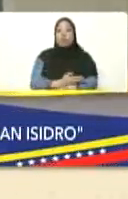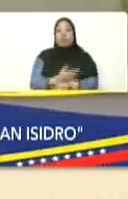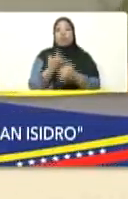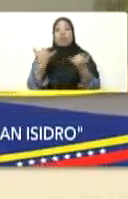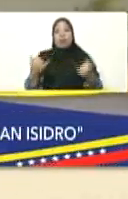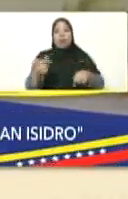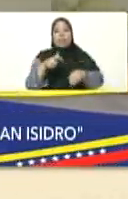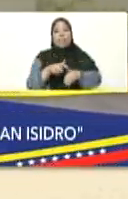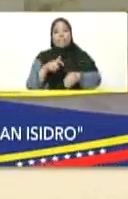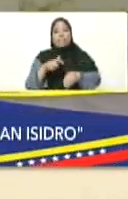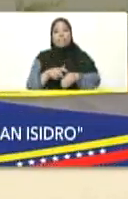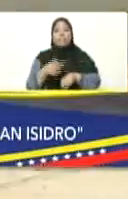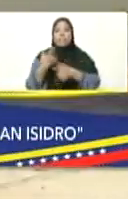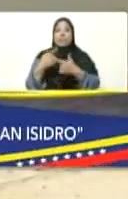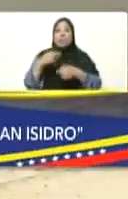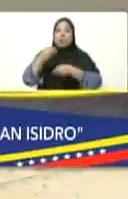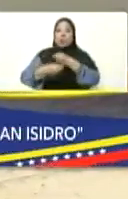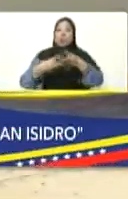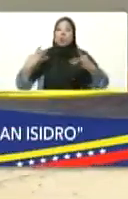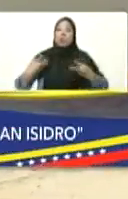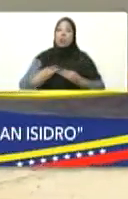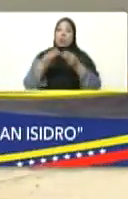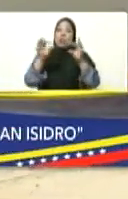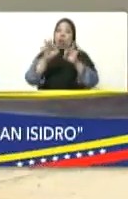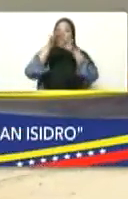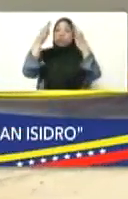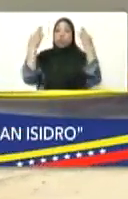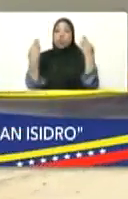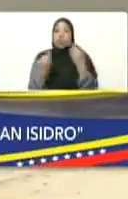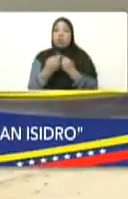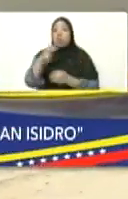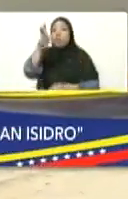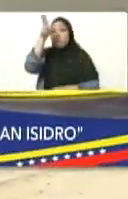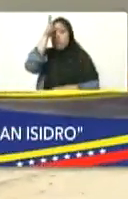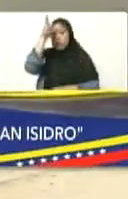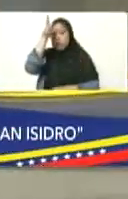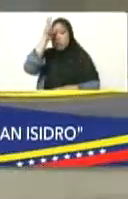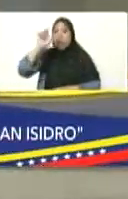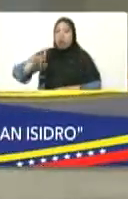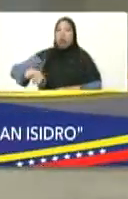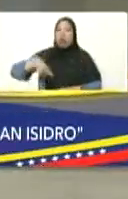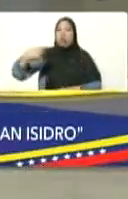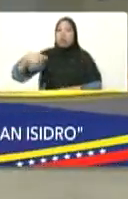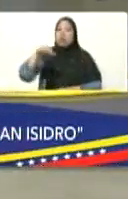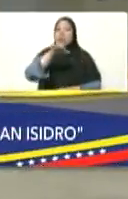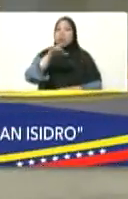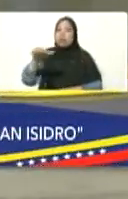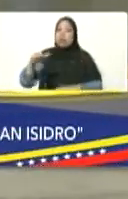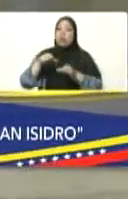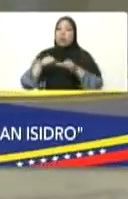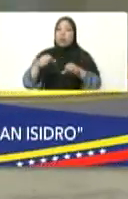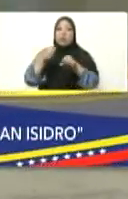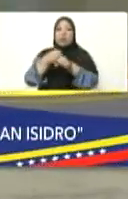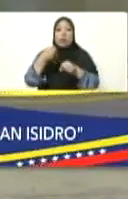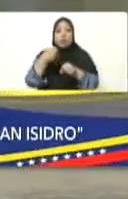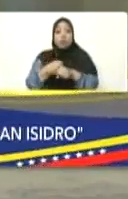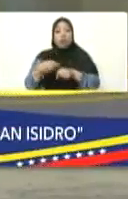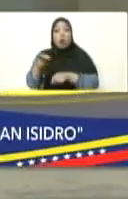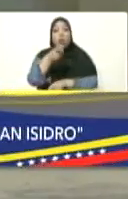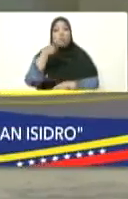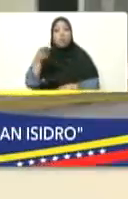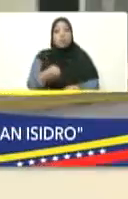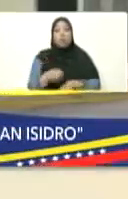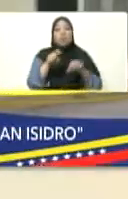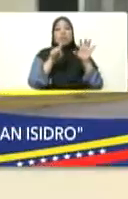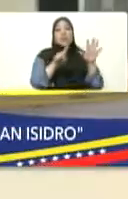mismo tiempo seguimos dignificando un conjunto de familias falconianas y en las próximas semanas seguiremos ejecutando el resto de las